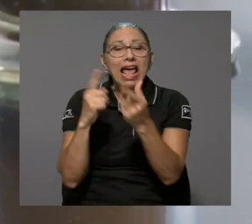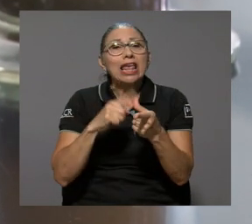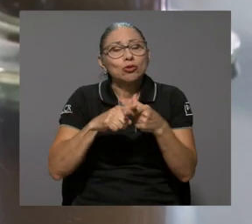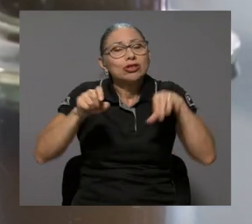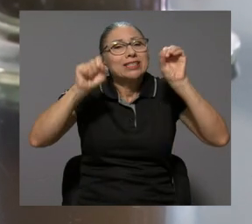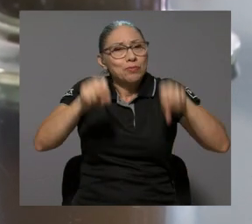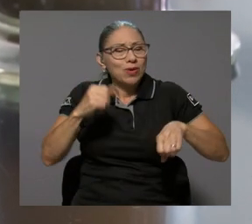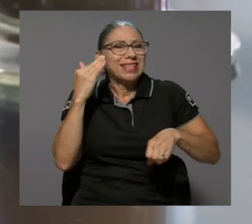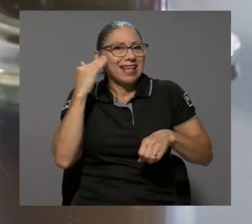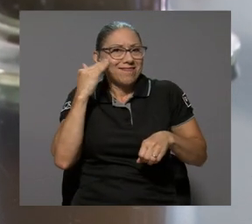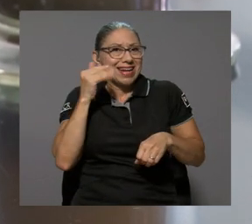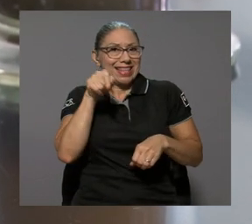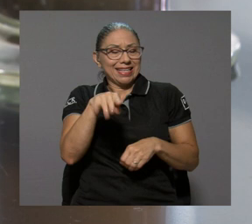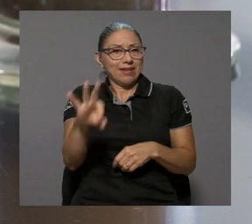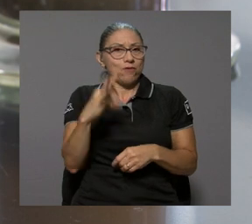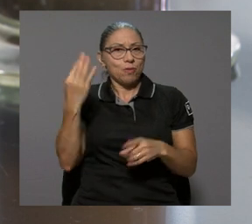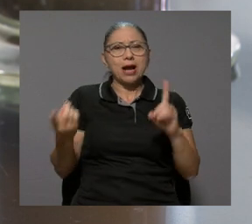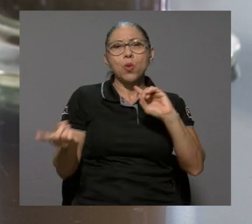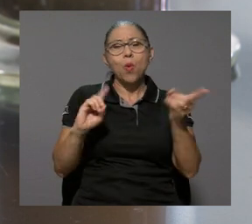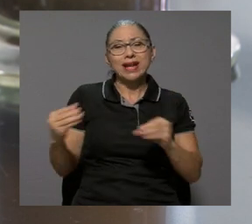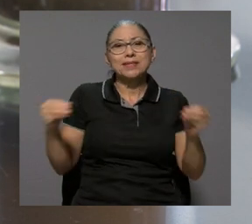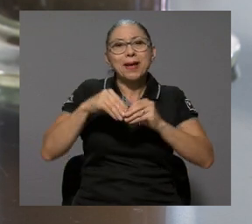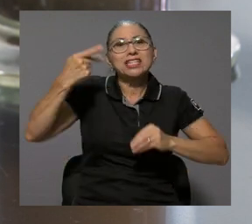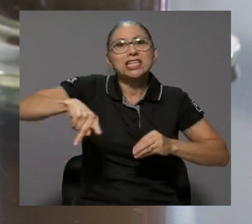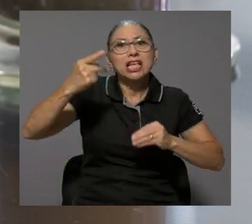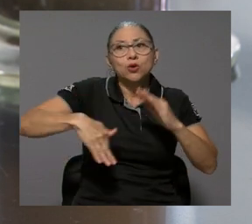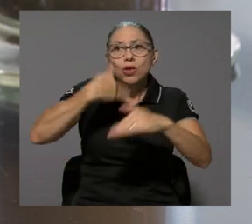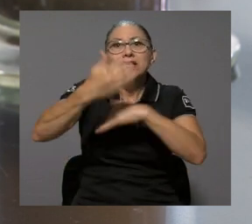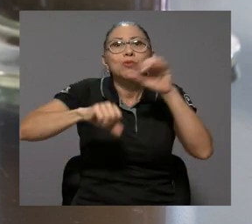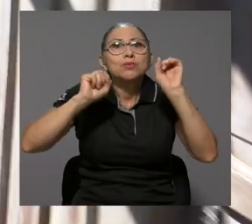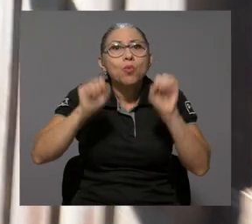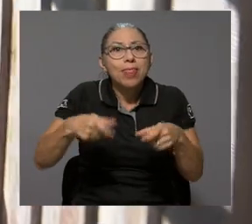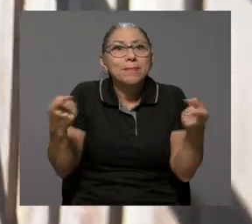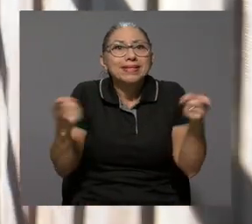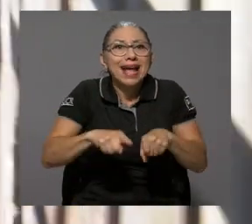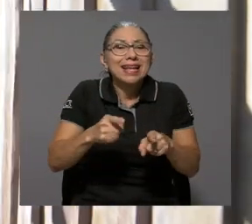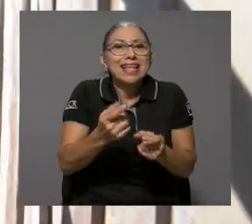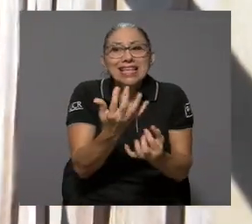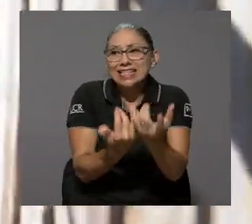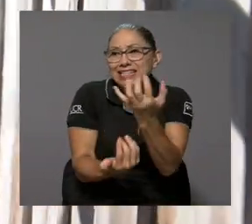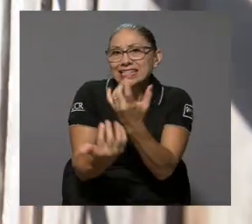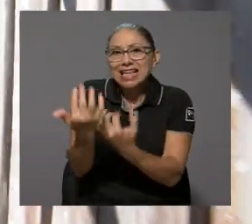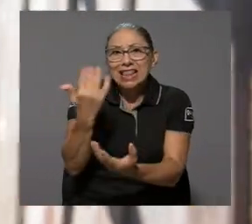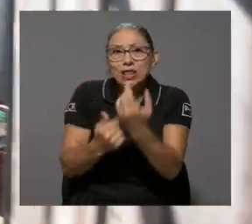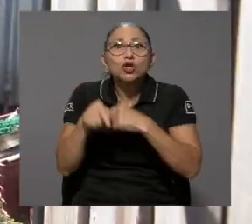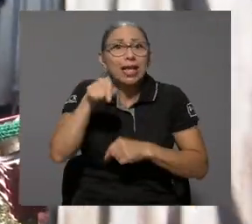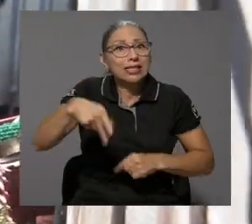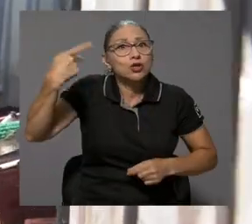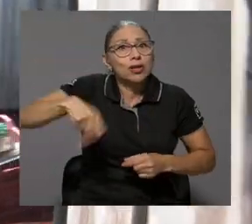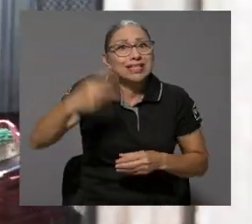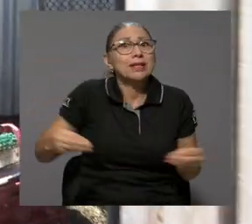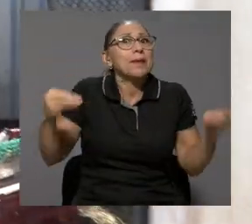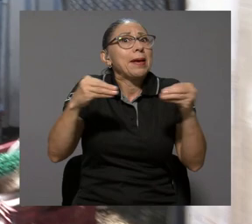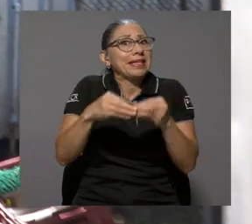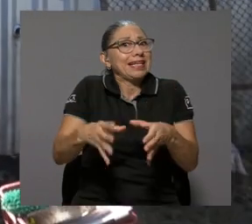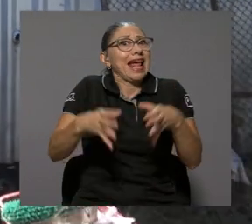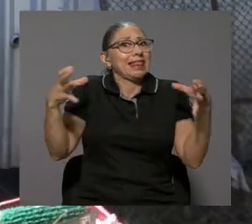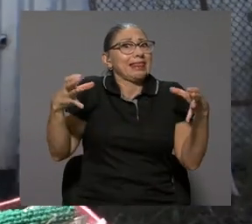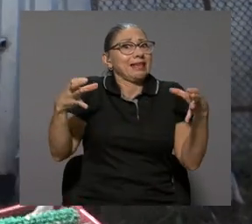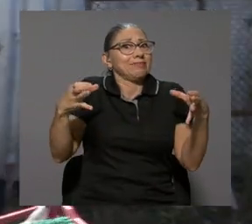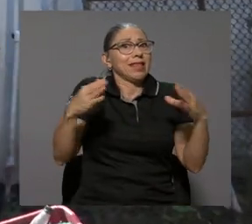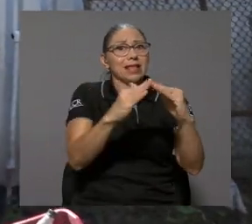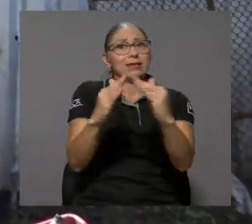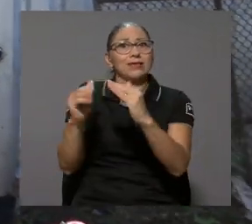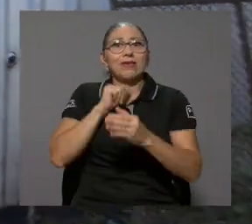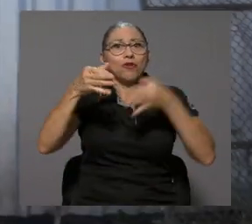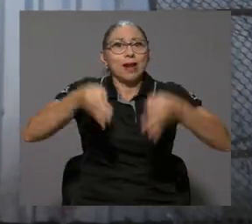indirectamente se puede saber cuáles van a tener más riesgo de incendios estructurales que en este caso es una de las amenazas más grandes de los asentamientos